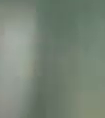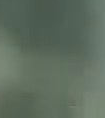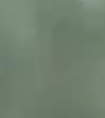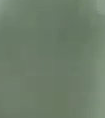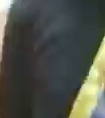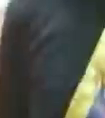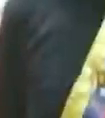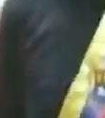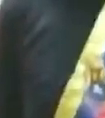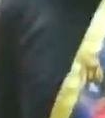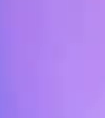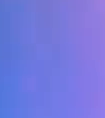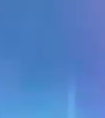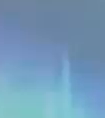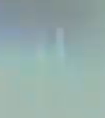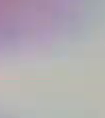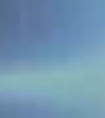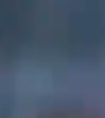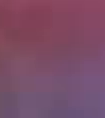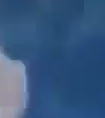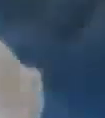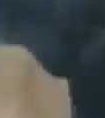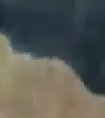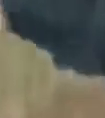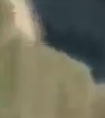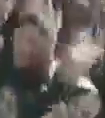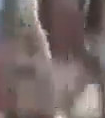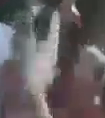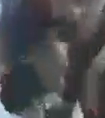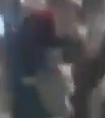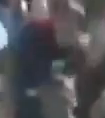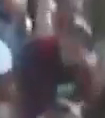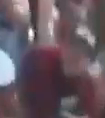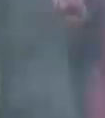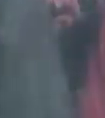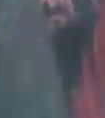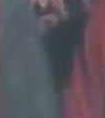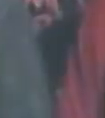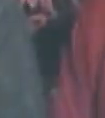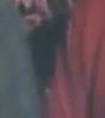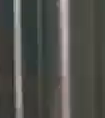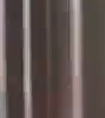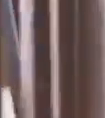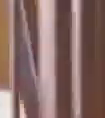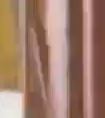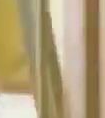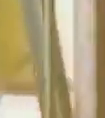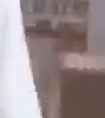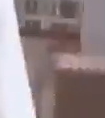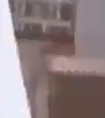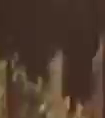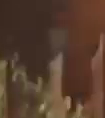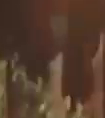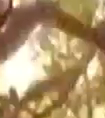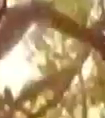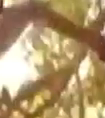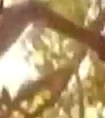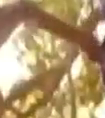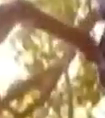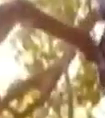derecho de los venezolanos a vivir en esta tierra de gracia en paz. ¡Que viva la Asamblea Nacional Constituyente!